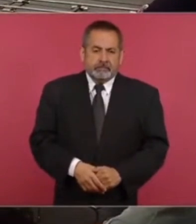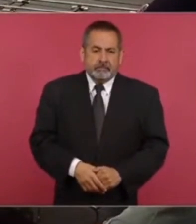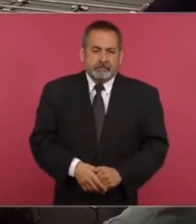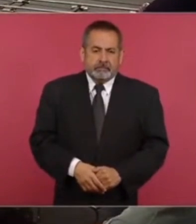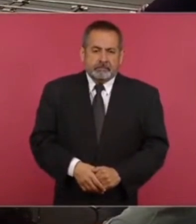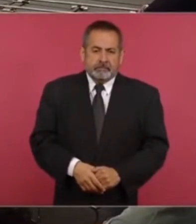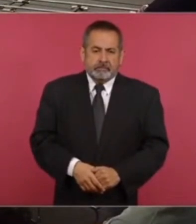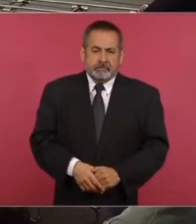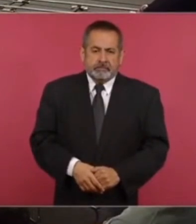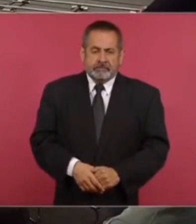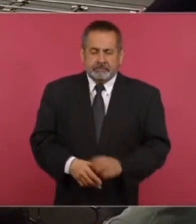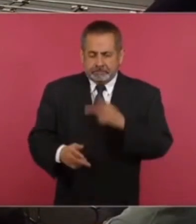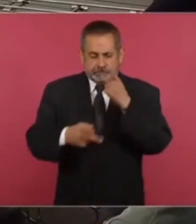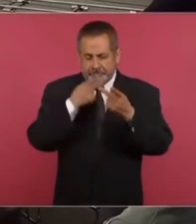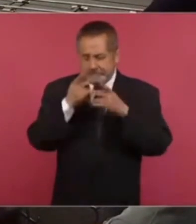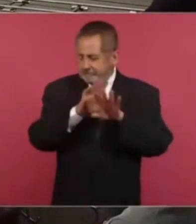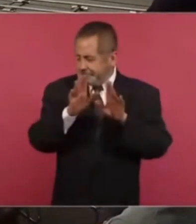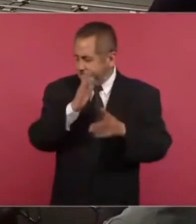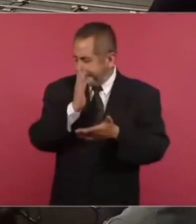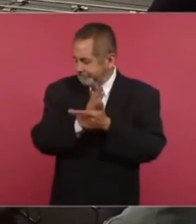y ya no hablo más porque